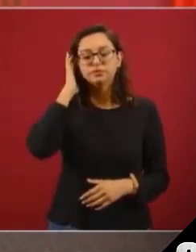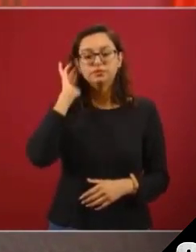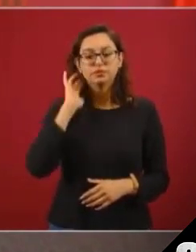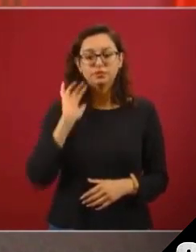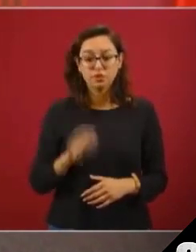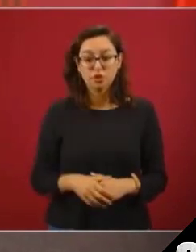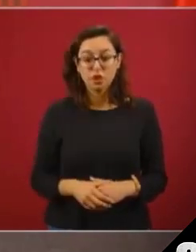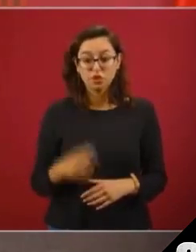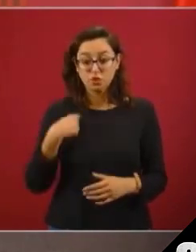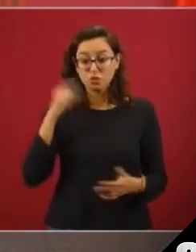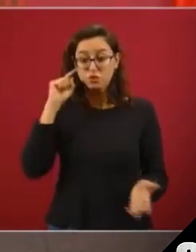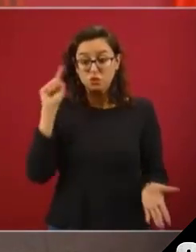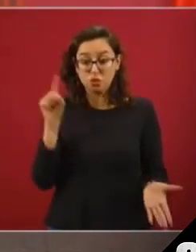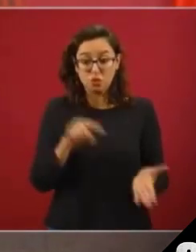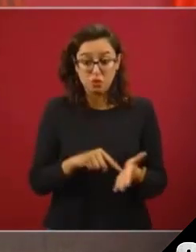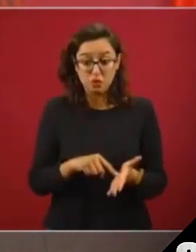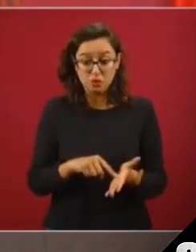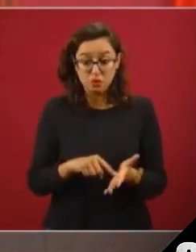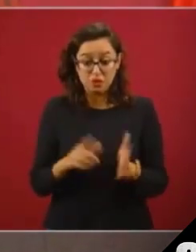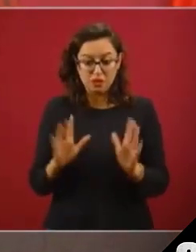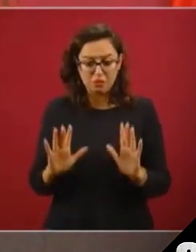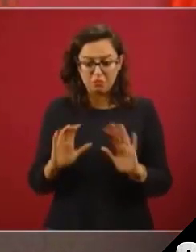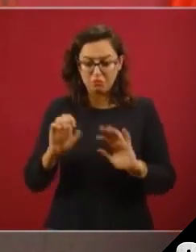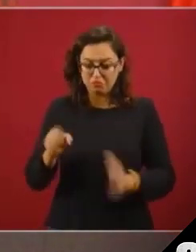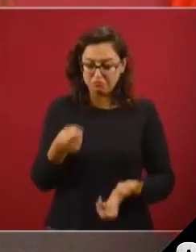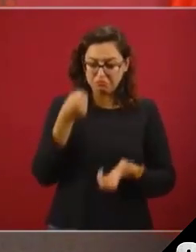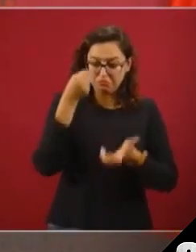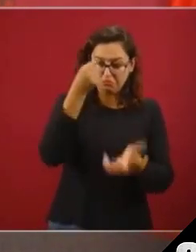cumpliría,